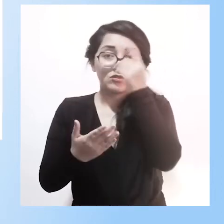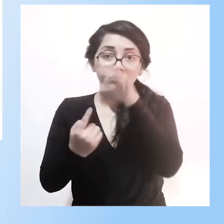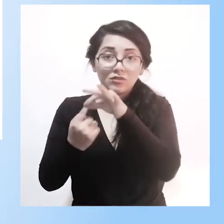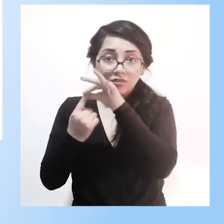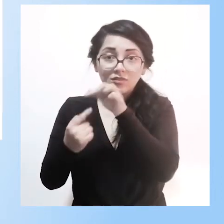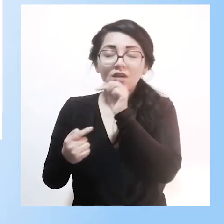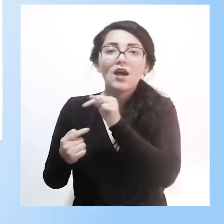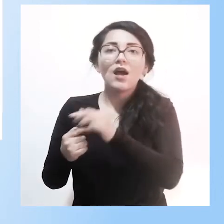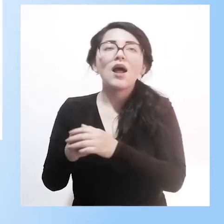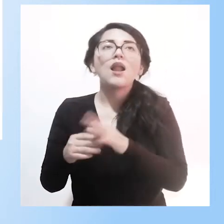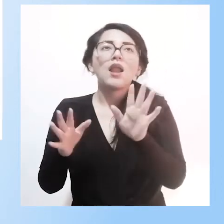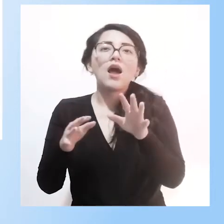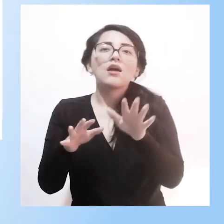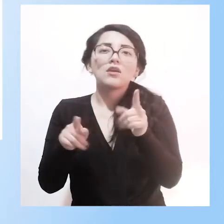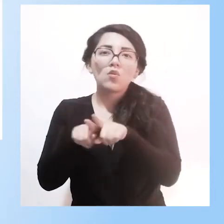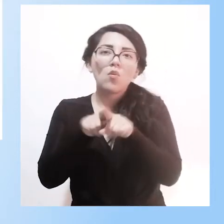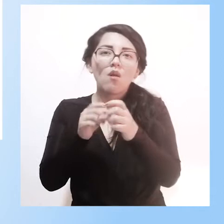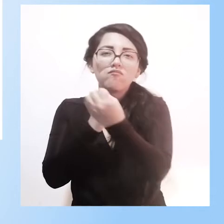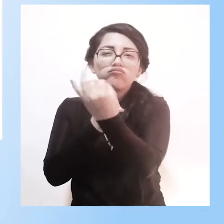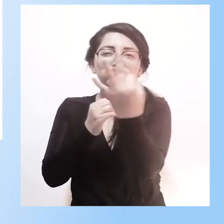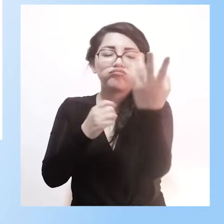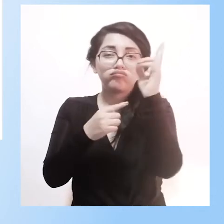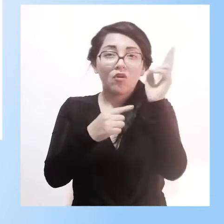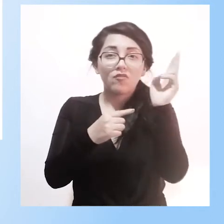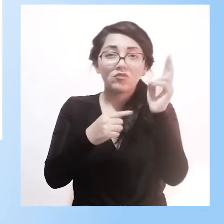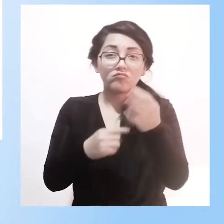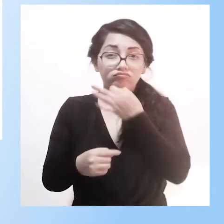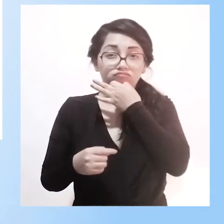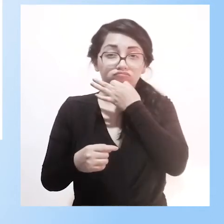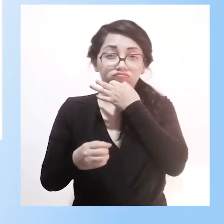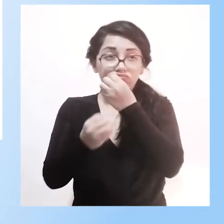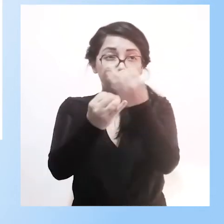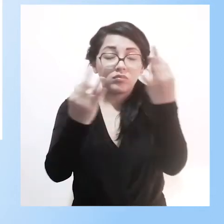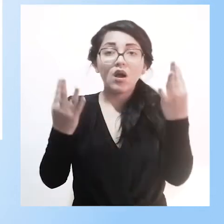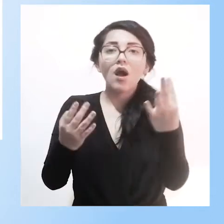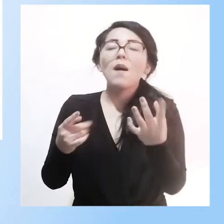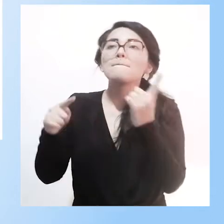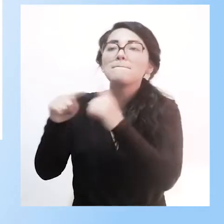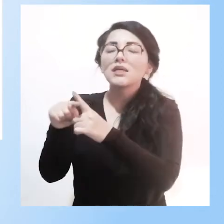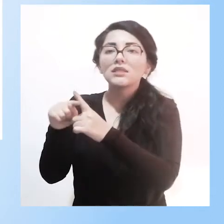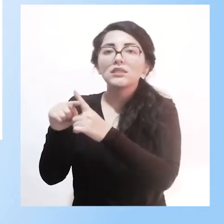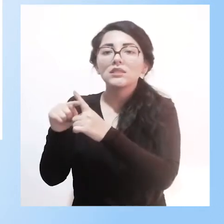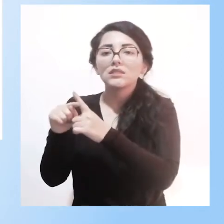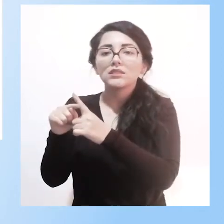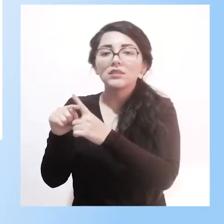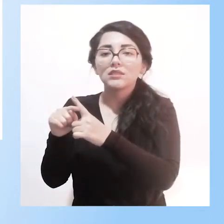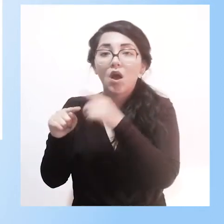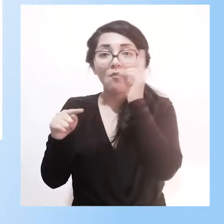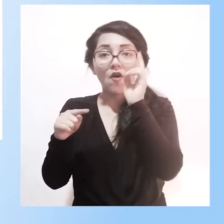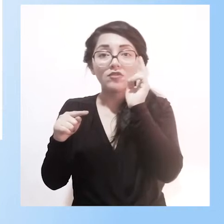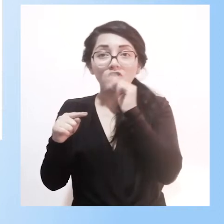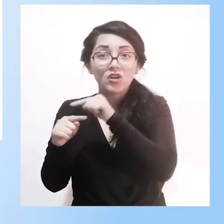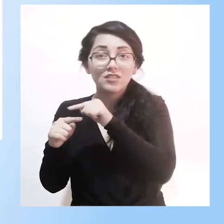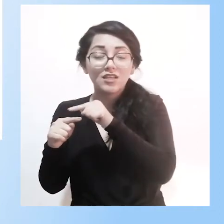los docentes de determinada especialización de acuerdo al caso, los docentes que van a los